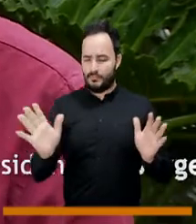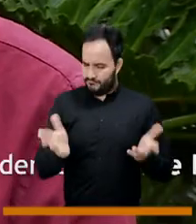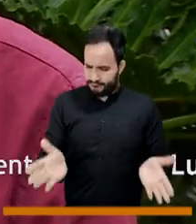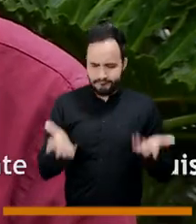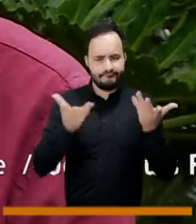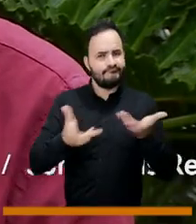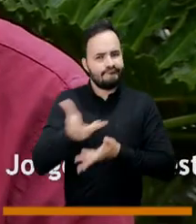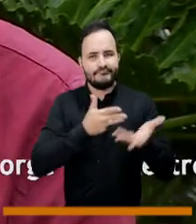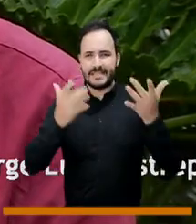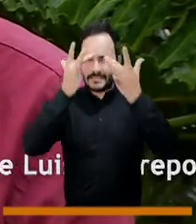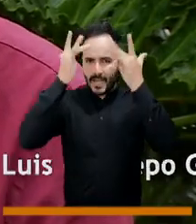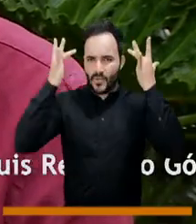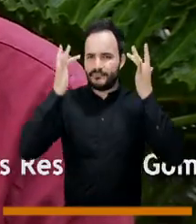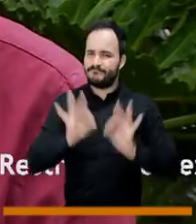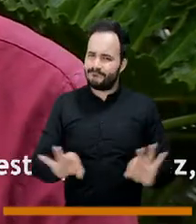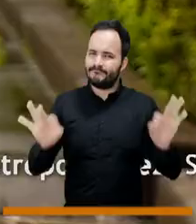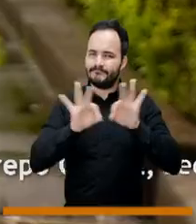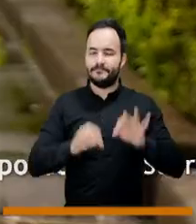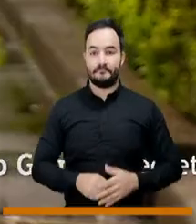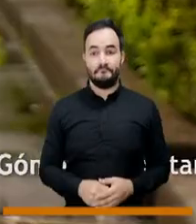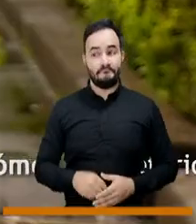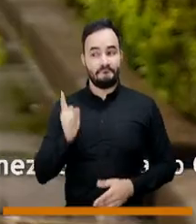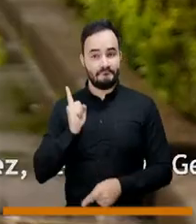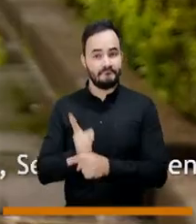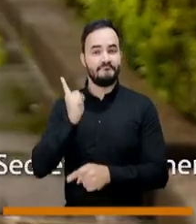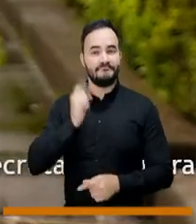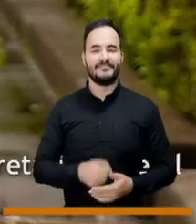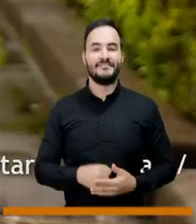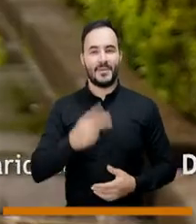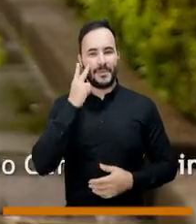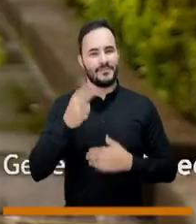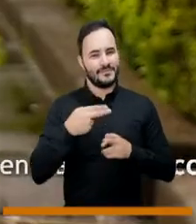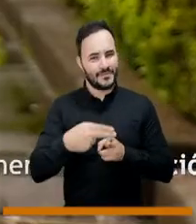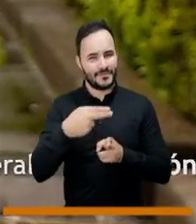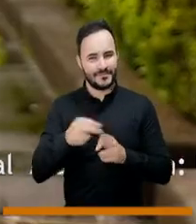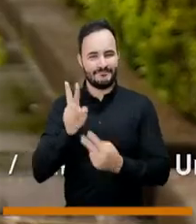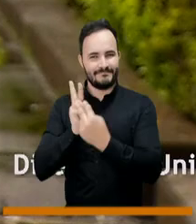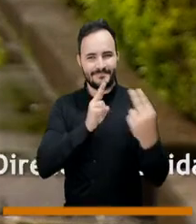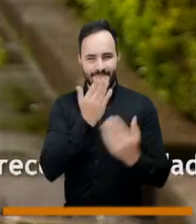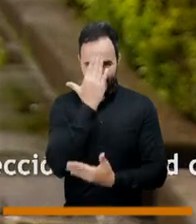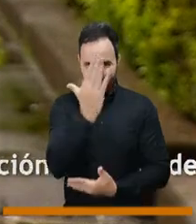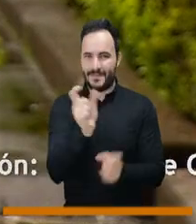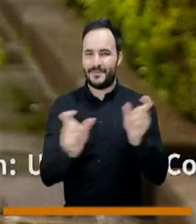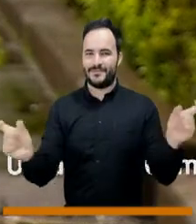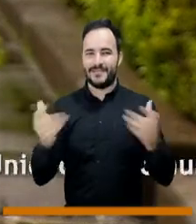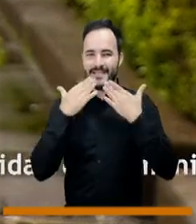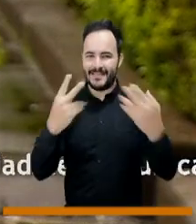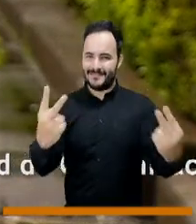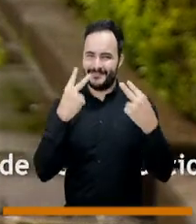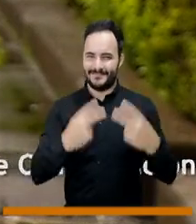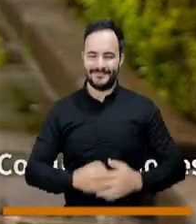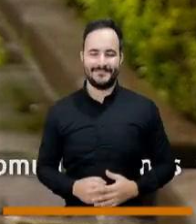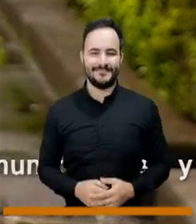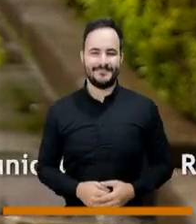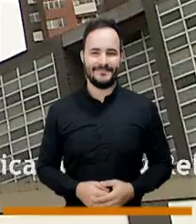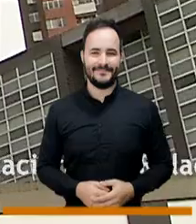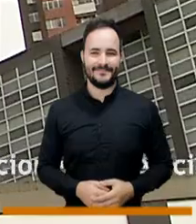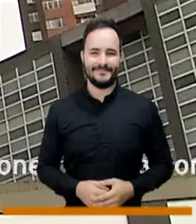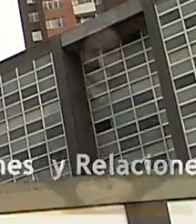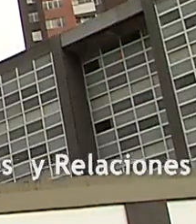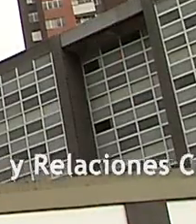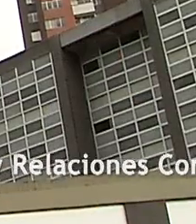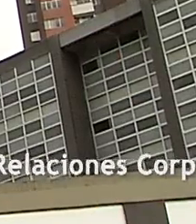estigmatizando, hay que hablar de salud mental. Así es, nosotros nos vemos en un próximo Defrente a la Gente y gracias por su sintonía.